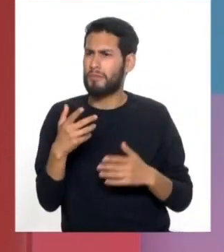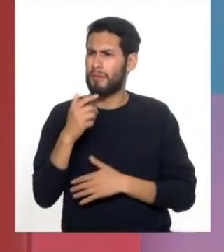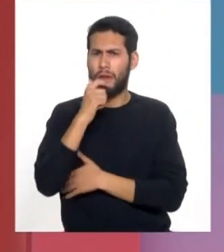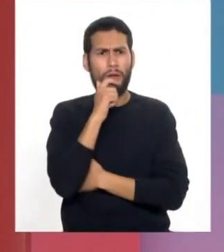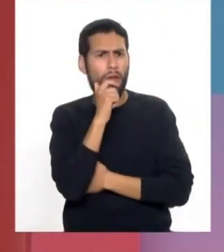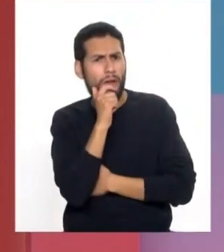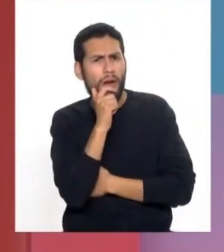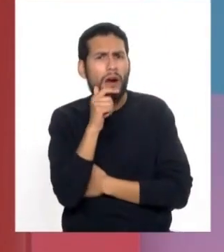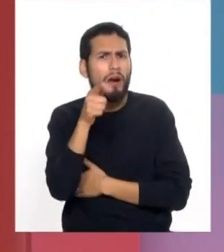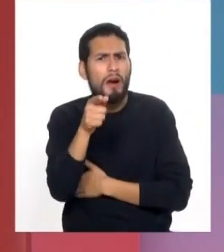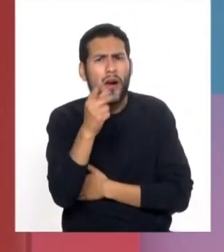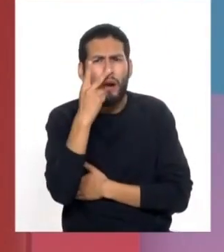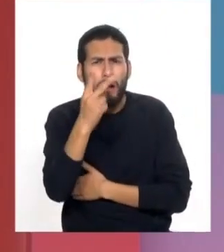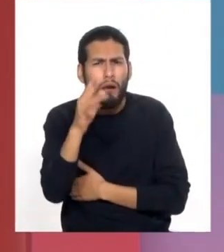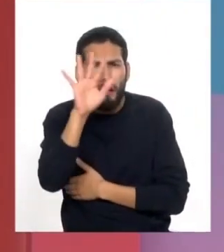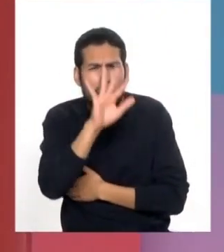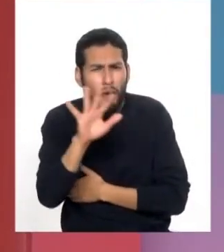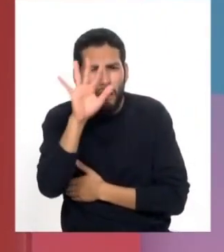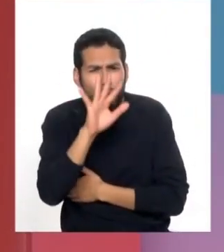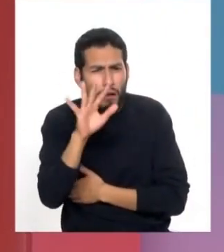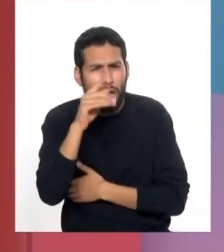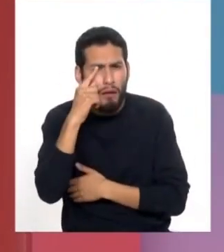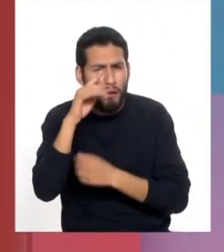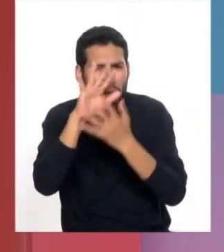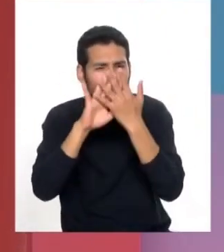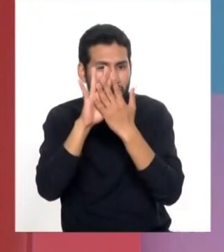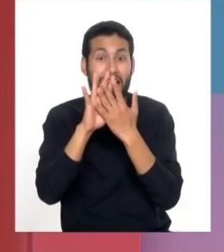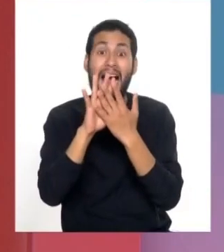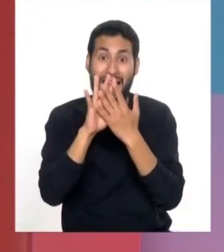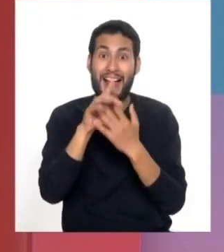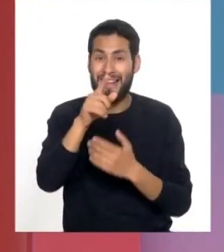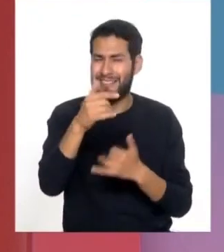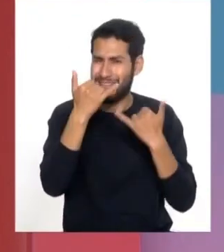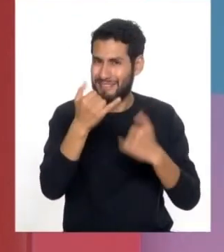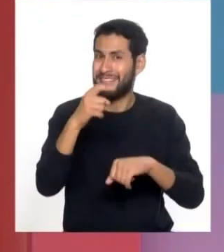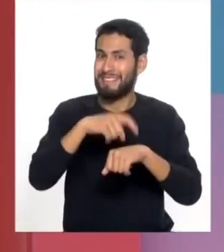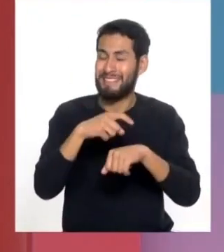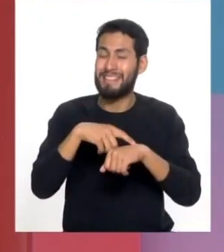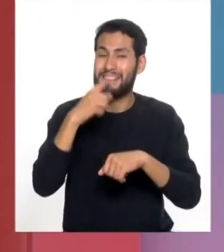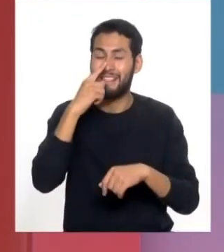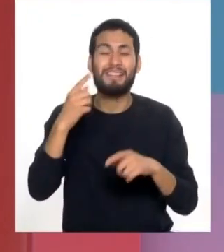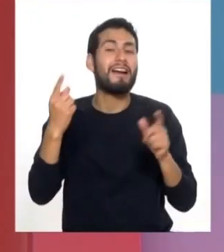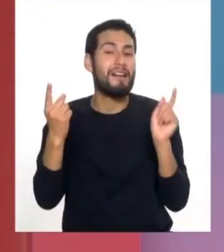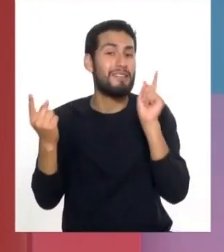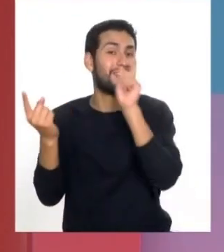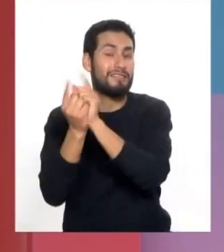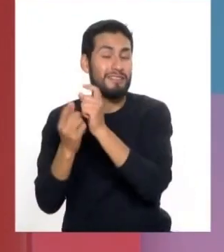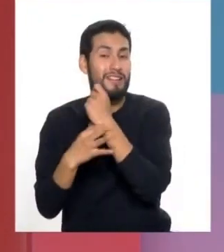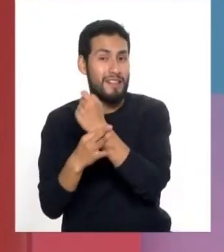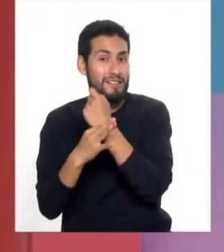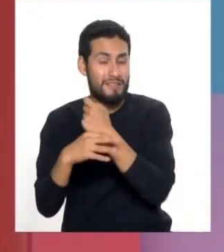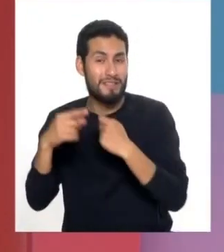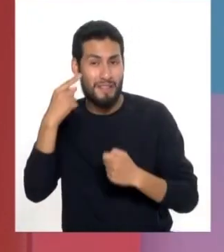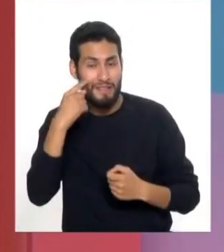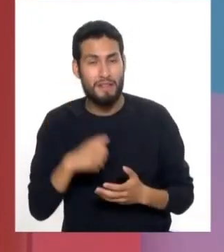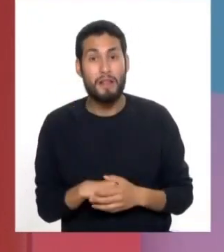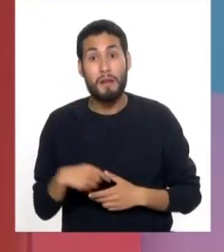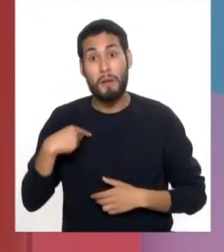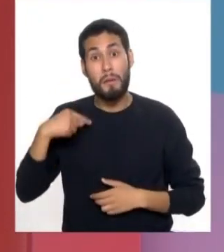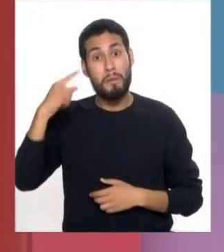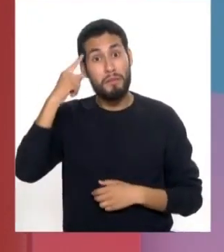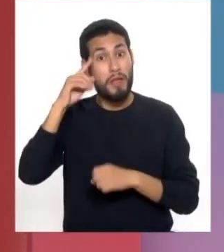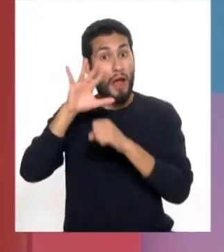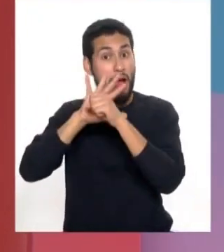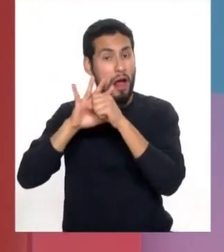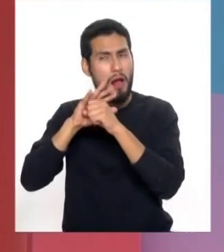claridad y es momento de hacer una consulta con oftalmología, porque antiguamente se creía que la catarata tenía que